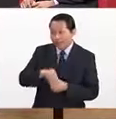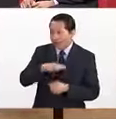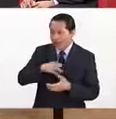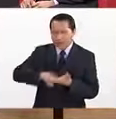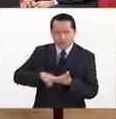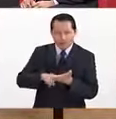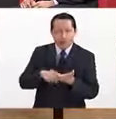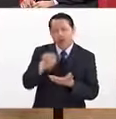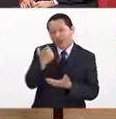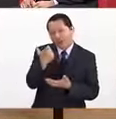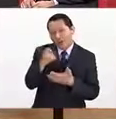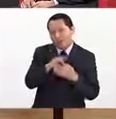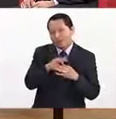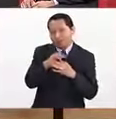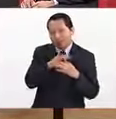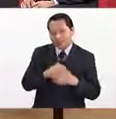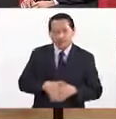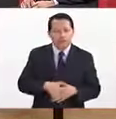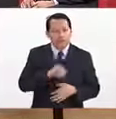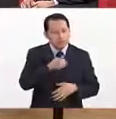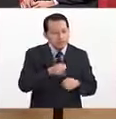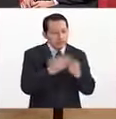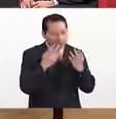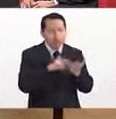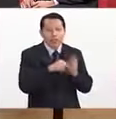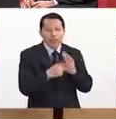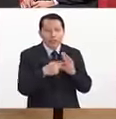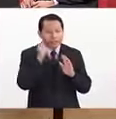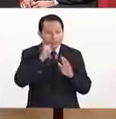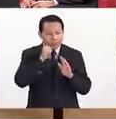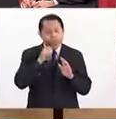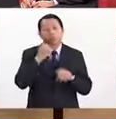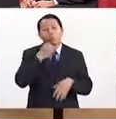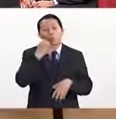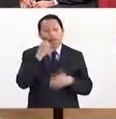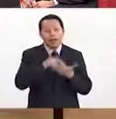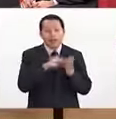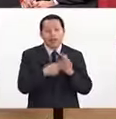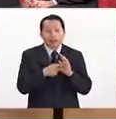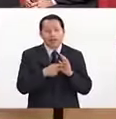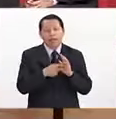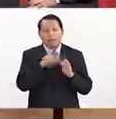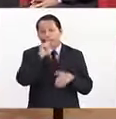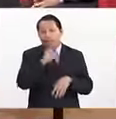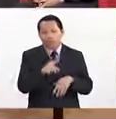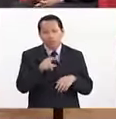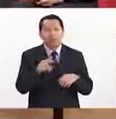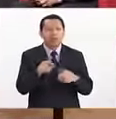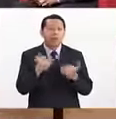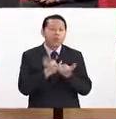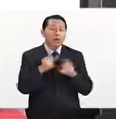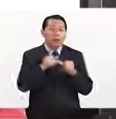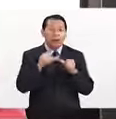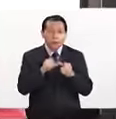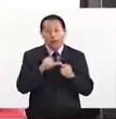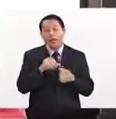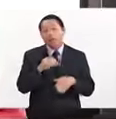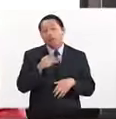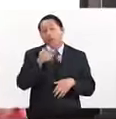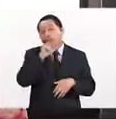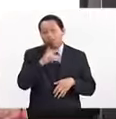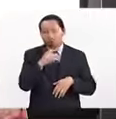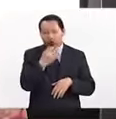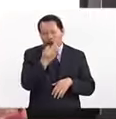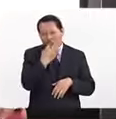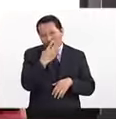interrelacionado con la economía. Claro, nuestros ingenieros en todas las escuelas de ingeniería del área médico-biológica llevan por lo menos